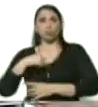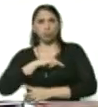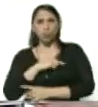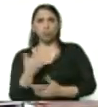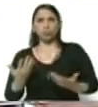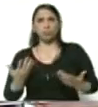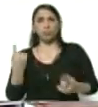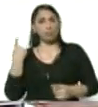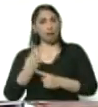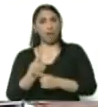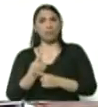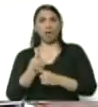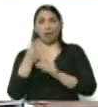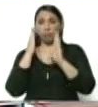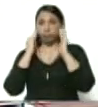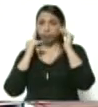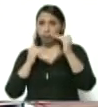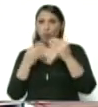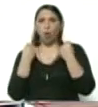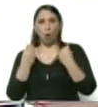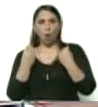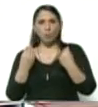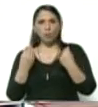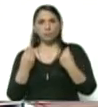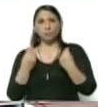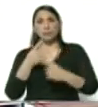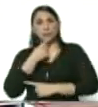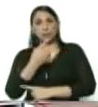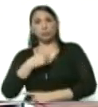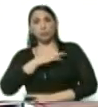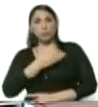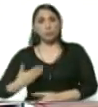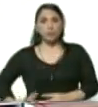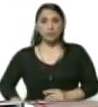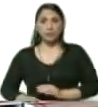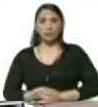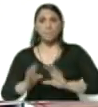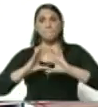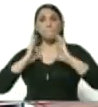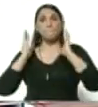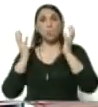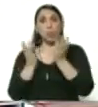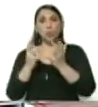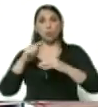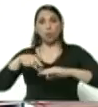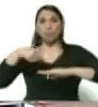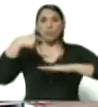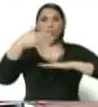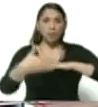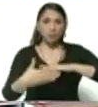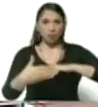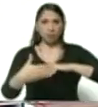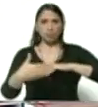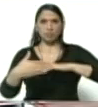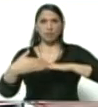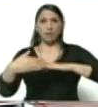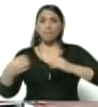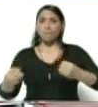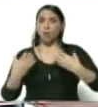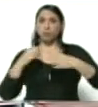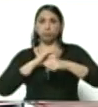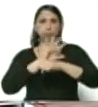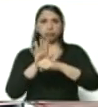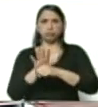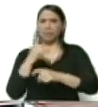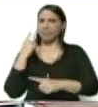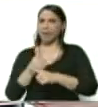debe llamarnos a la reflexión. Y ha dicho nuestro presidente que el mundo post-pandemia necesariamente va a tener que ser un